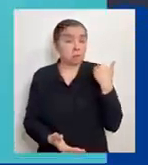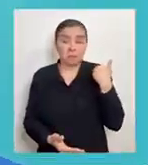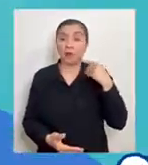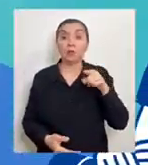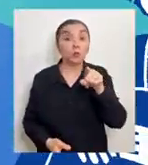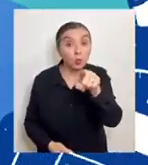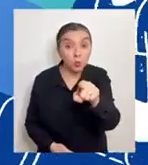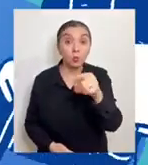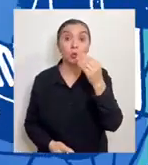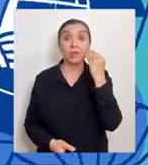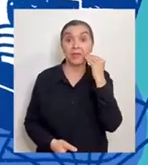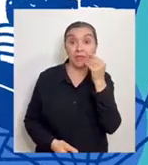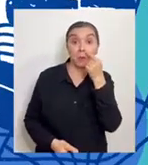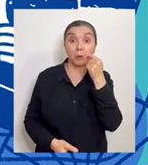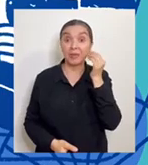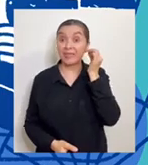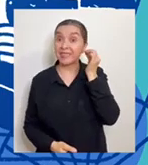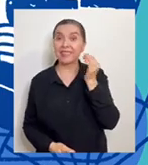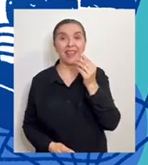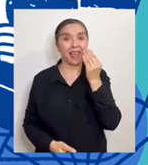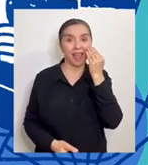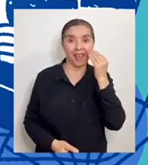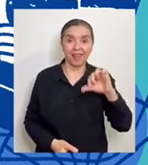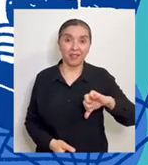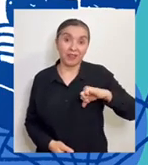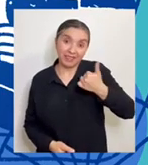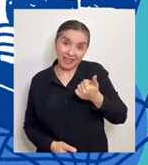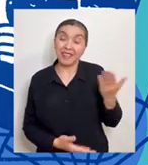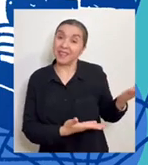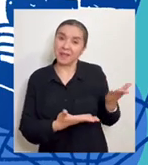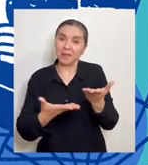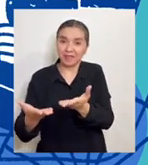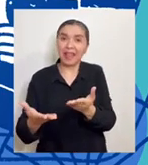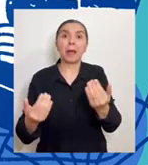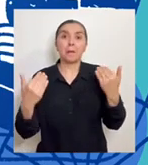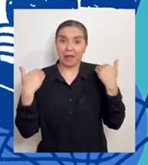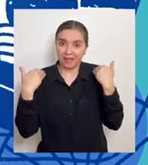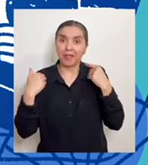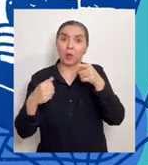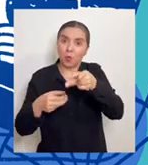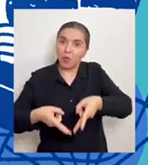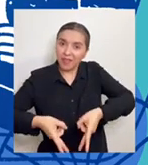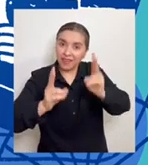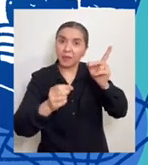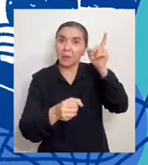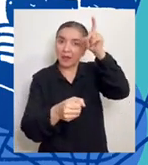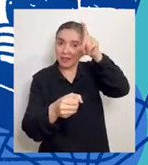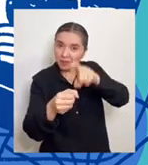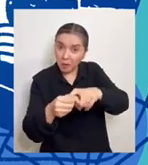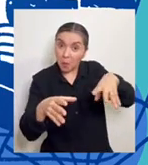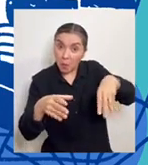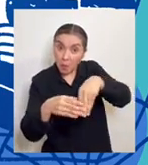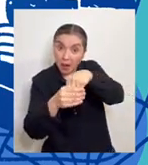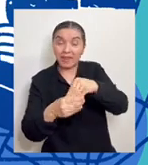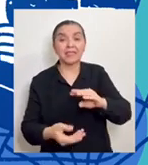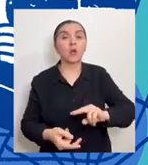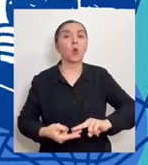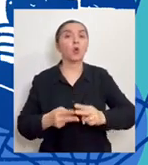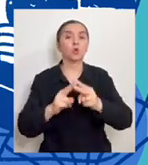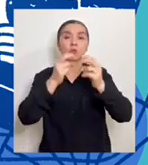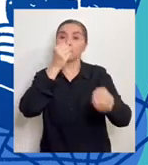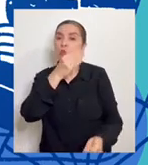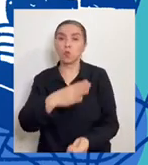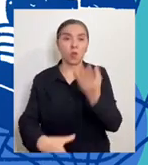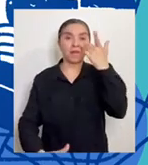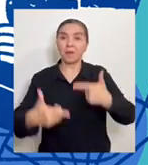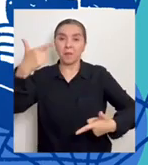vive. Si eres niño, niña o adolescente, queremos invitarte a poner en práctica tu derecho a la participación siendo parte